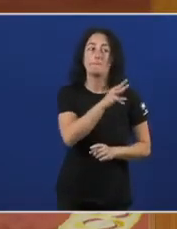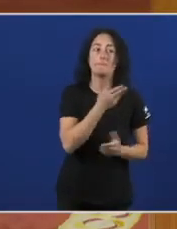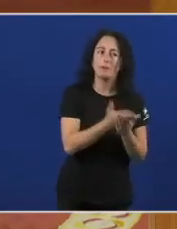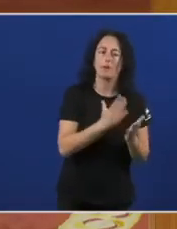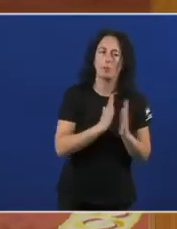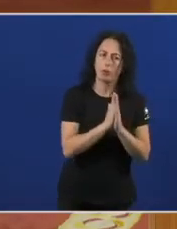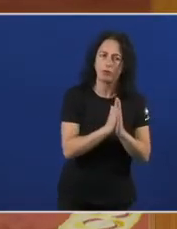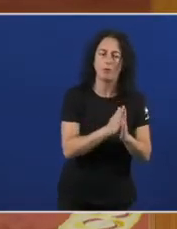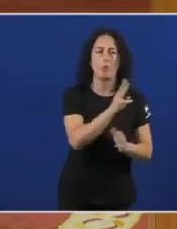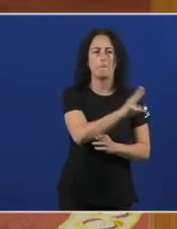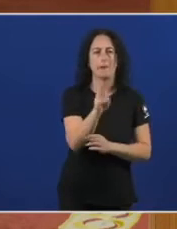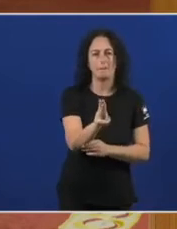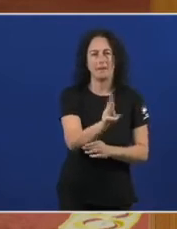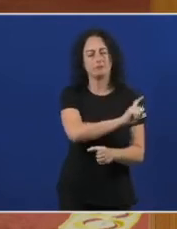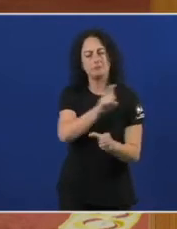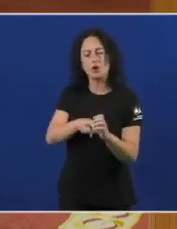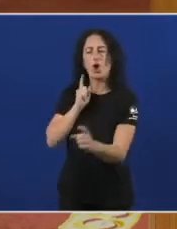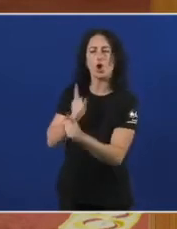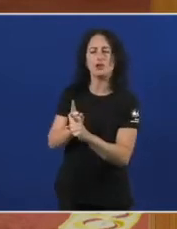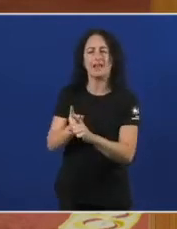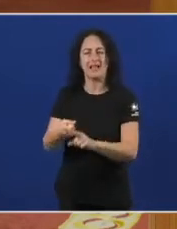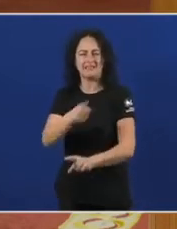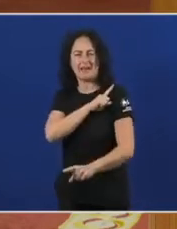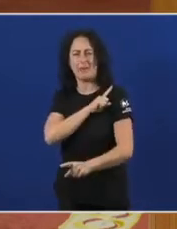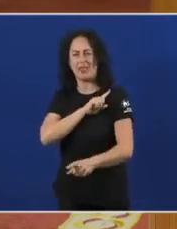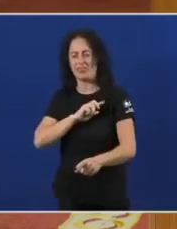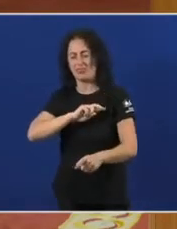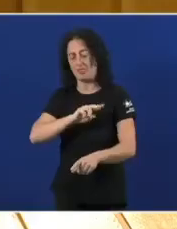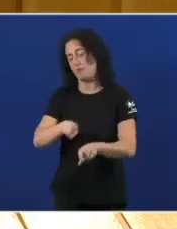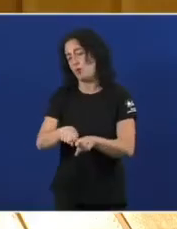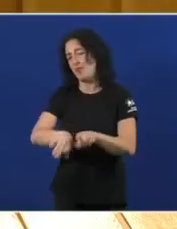cordón Sanitario Contra a extrema Dereita Para que esa mecha Non prenda